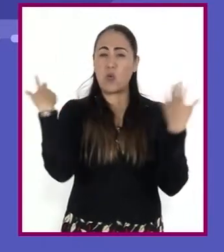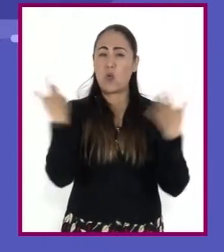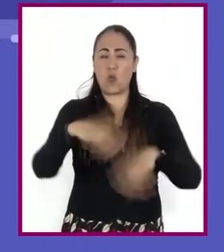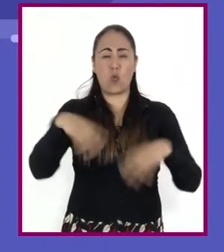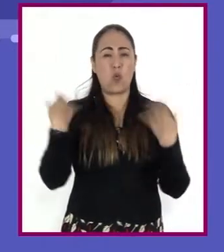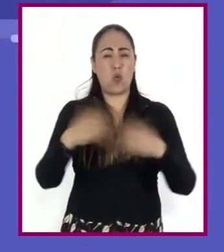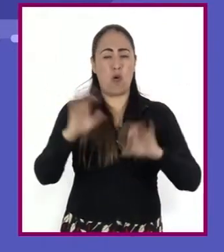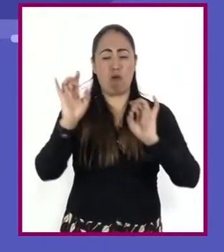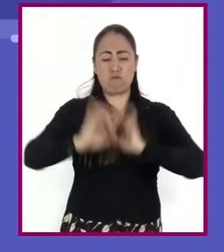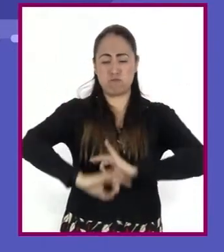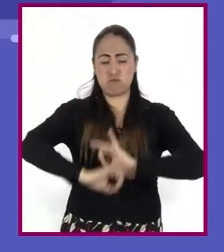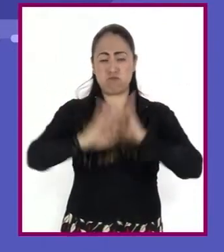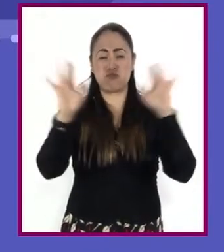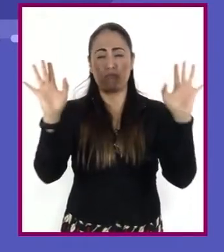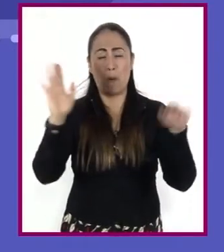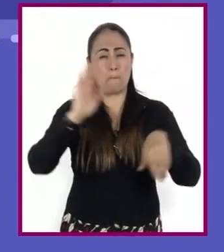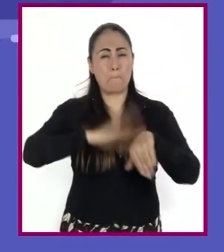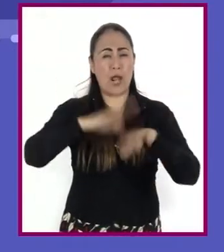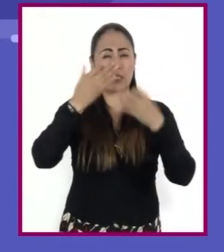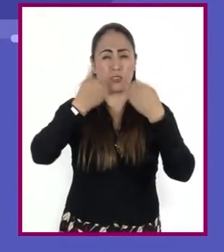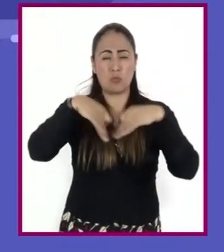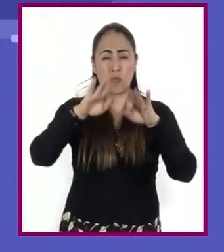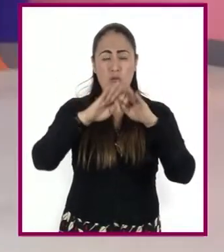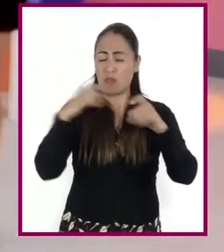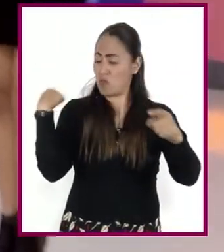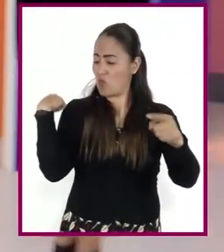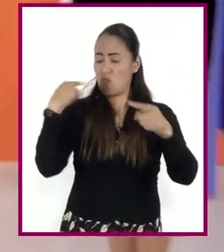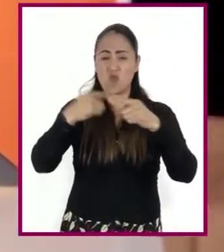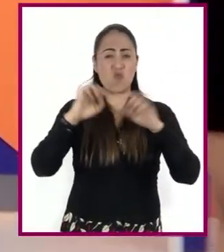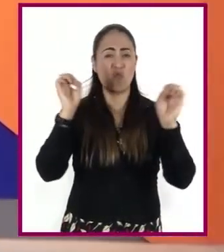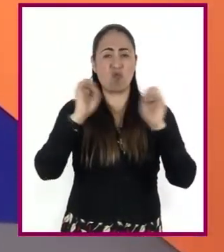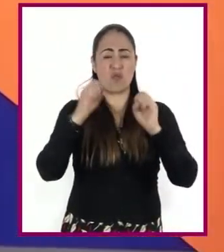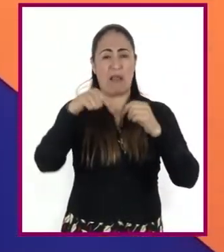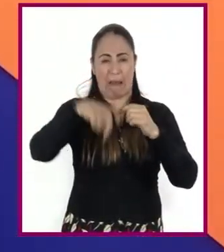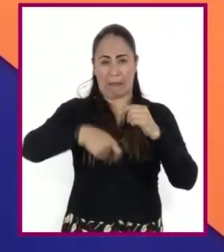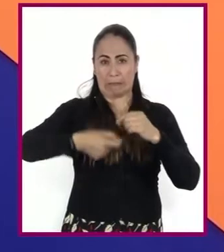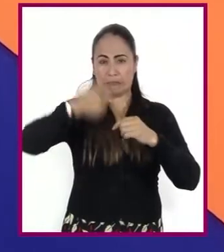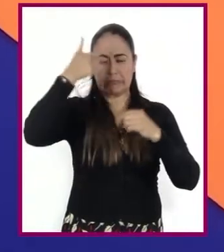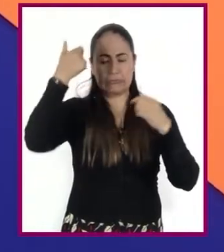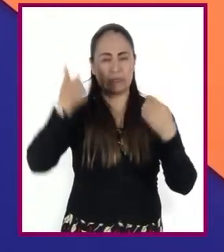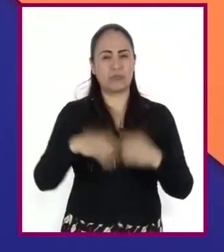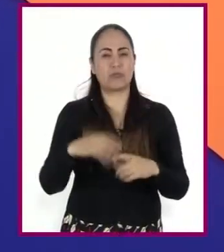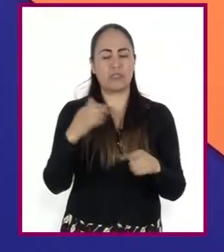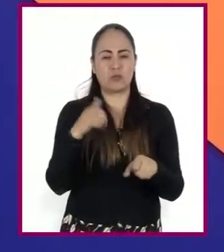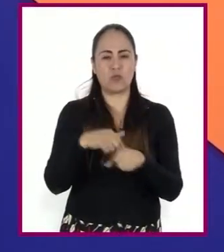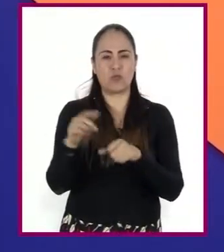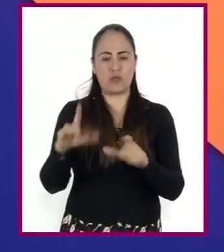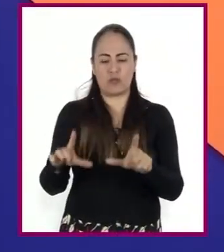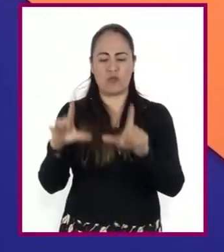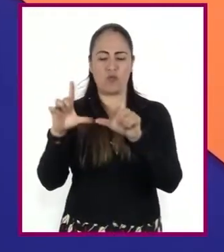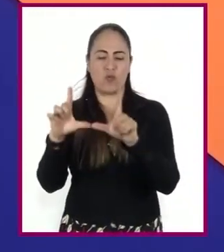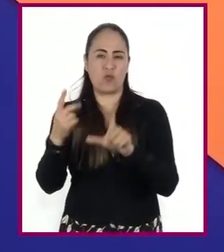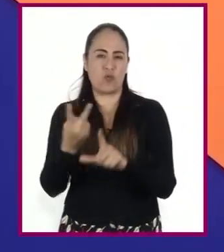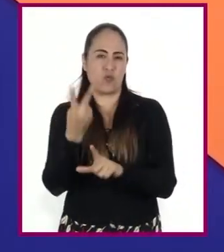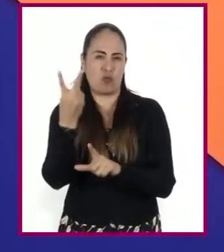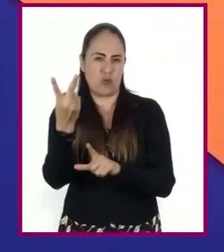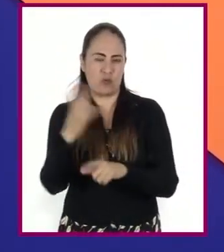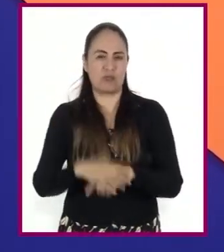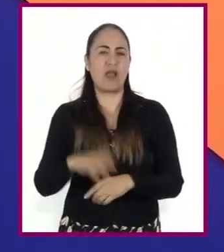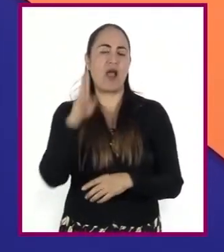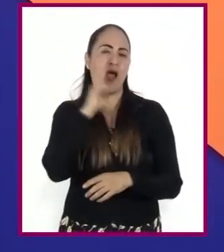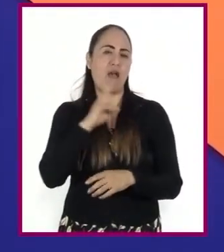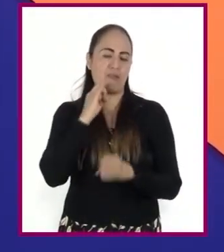acontecimientos historiográficos. Ahora veamos el texto 2 para saber qué información complementaria nos